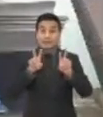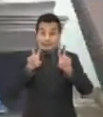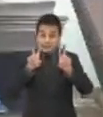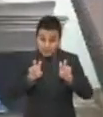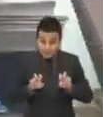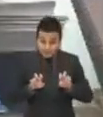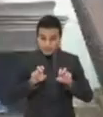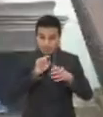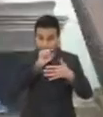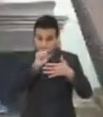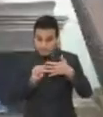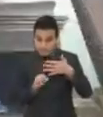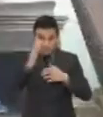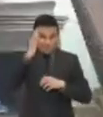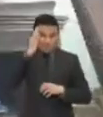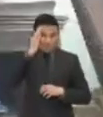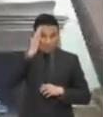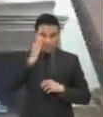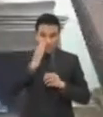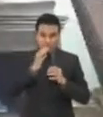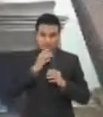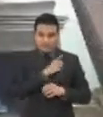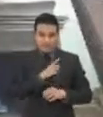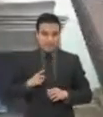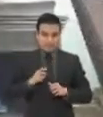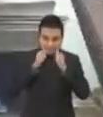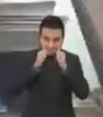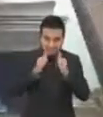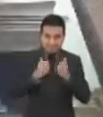que definan los elementos centrales,